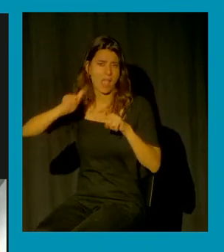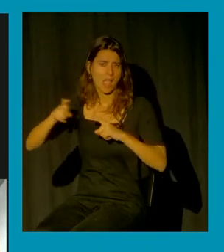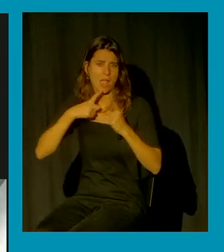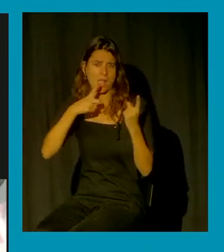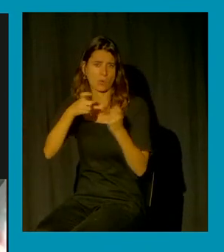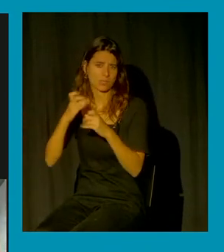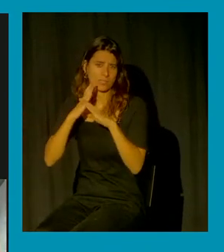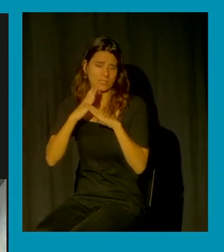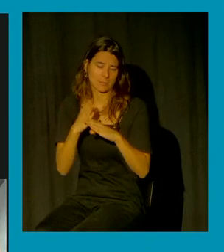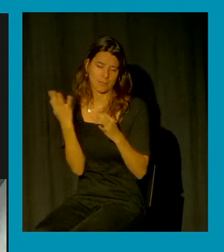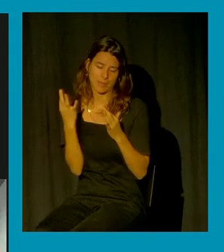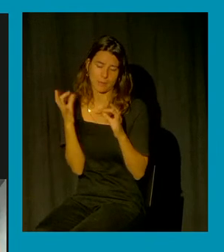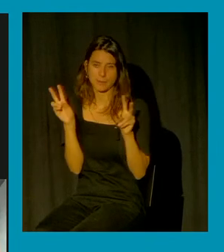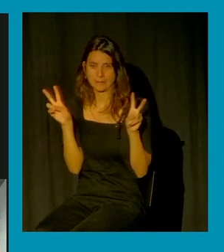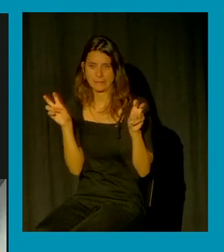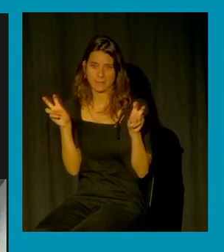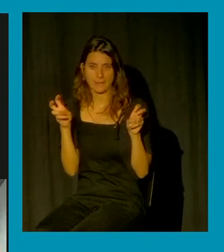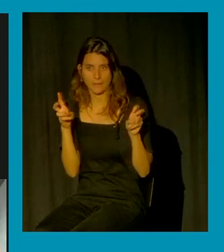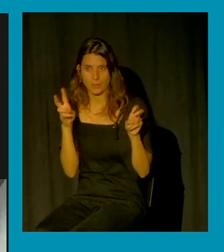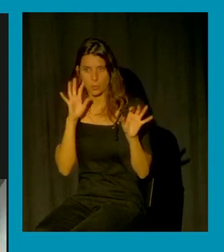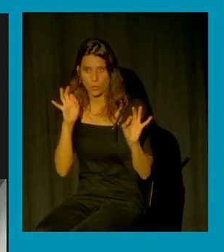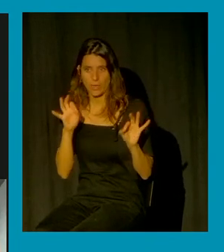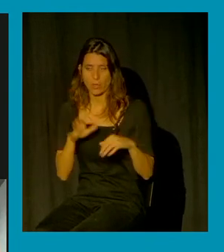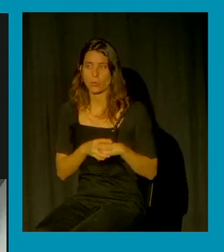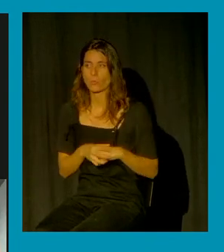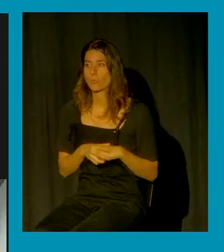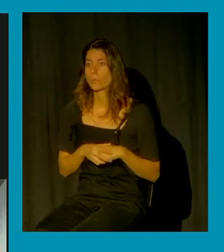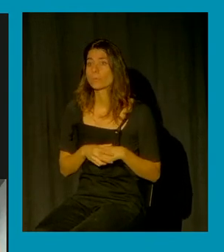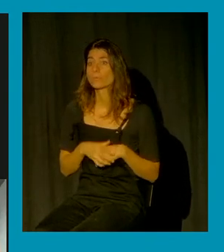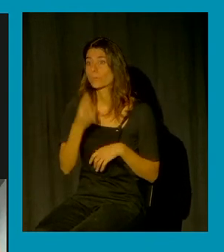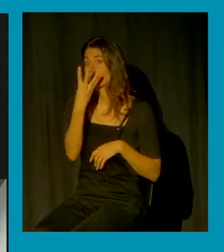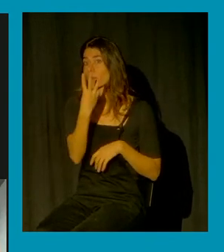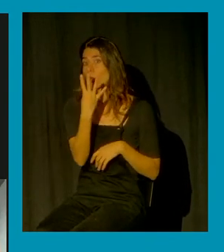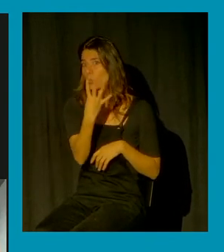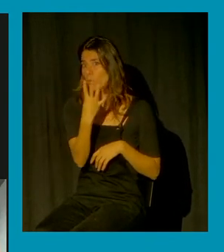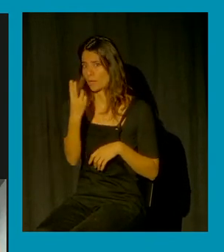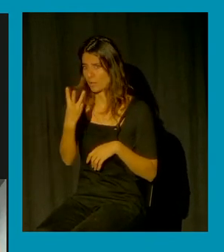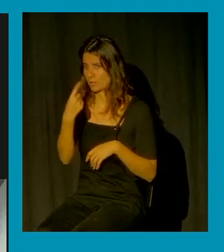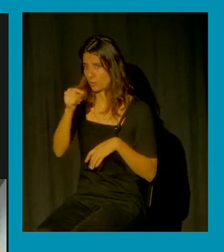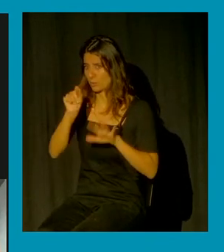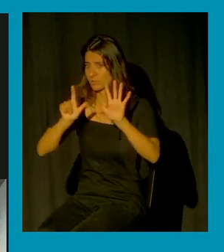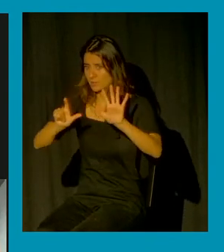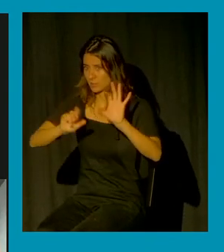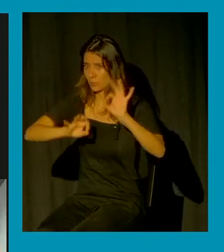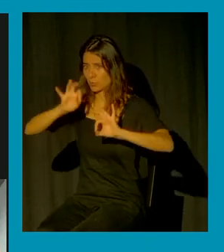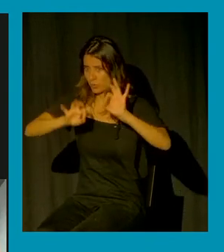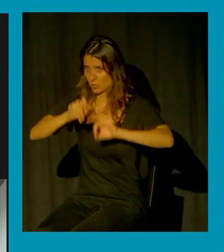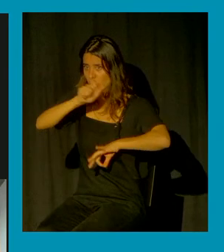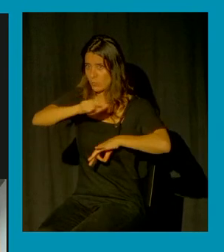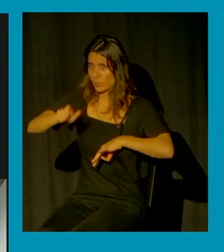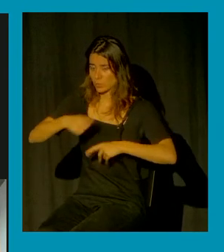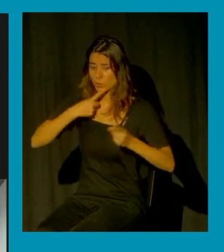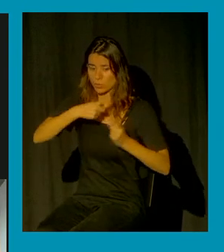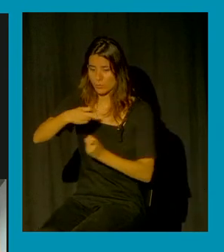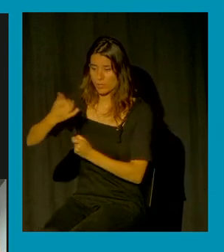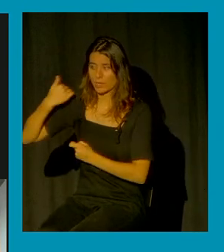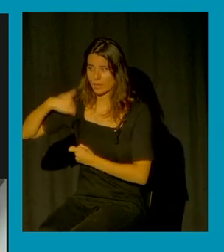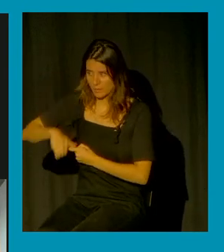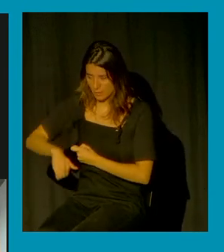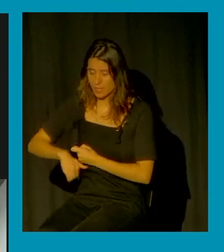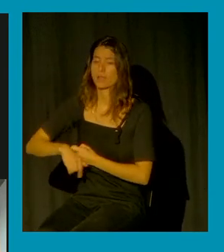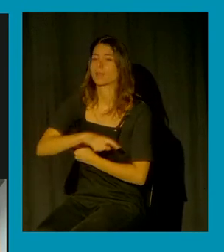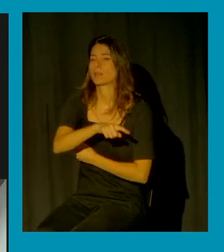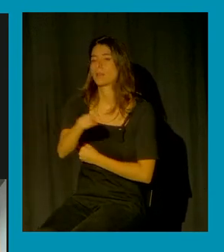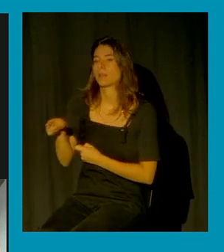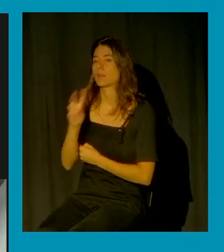entre comillas el 43,7% de los encuestados señala que si las mujeres no tienen la intención de mantener relaciones sexuales con